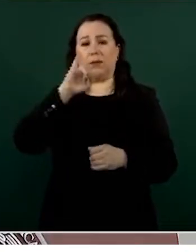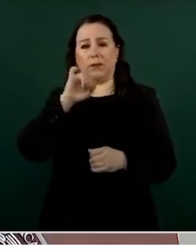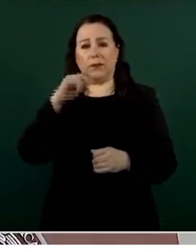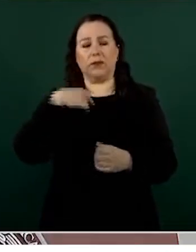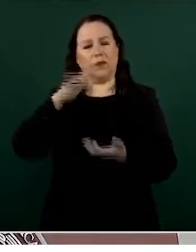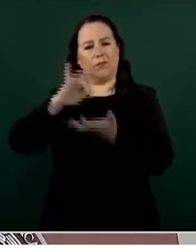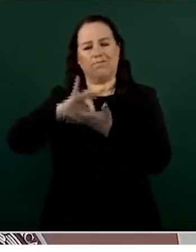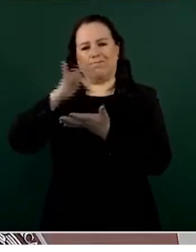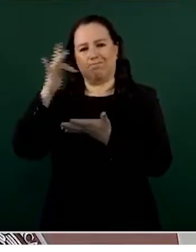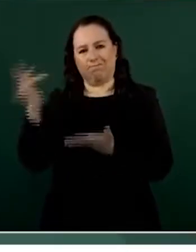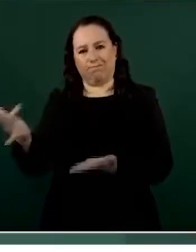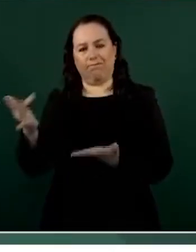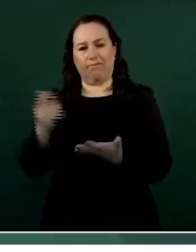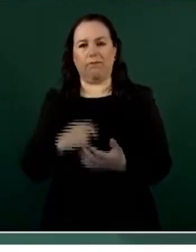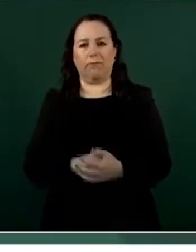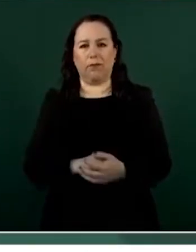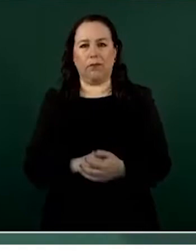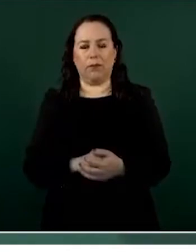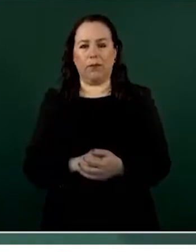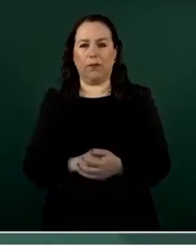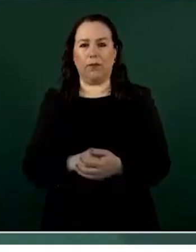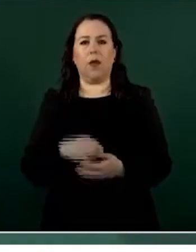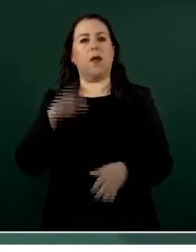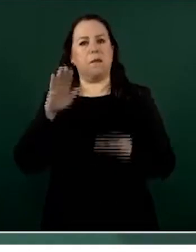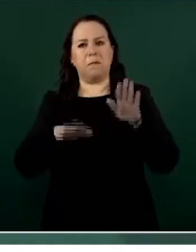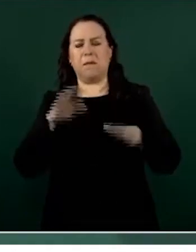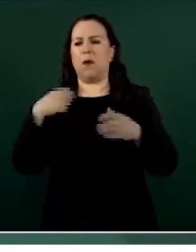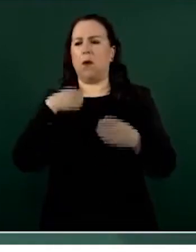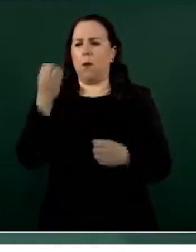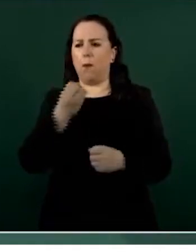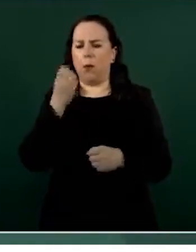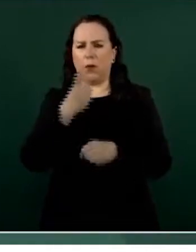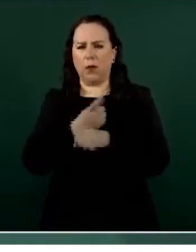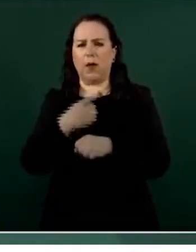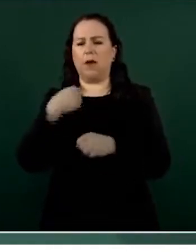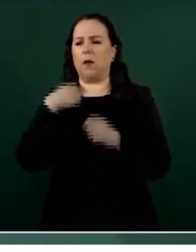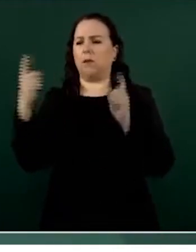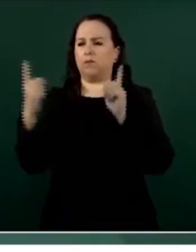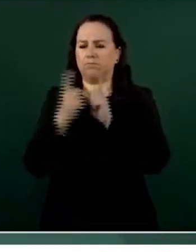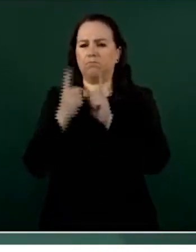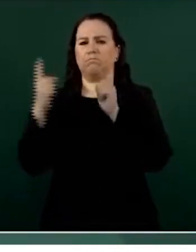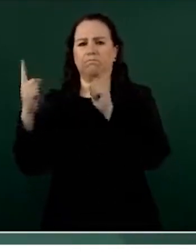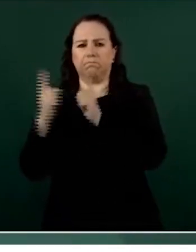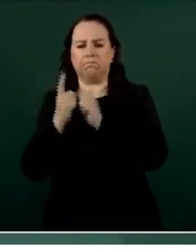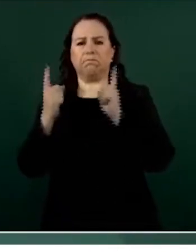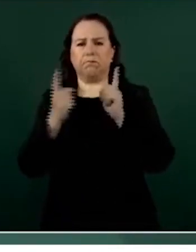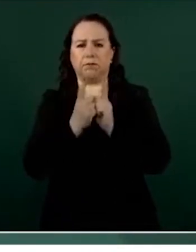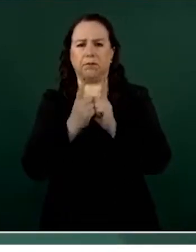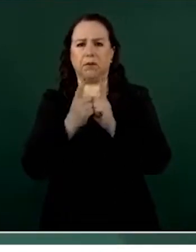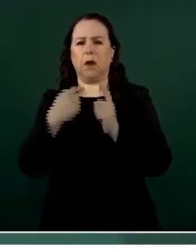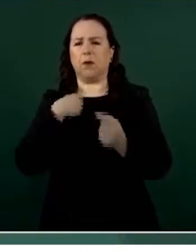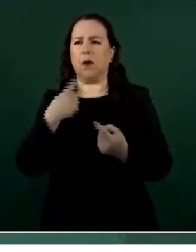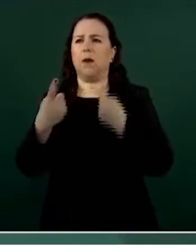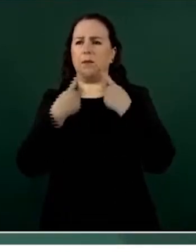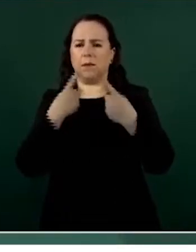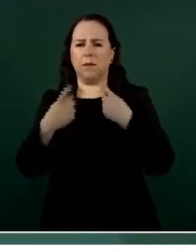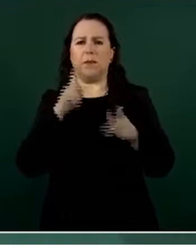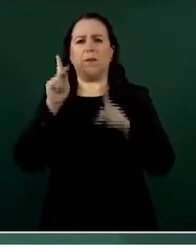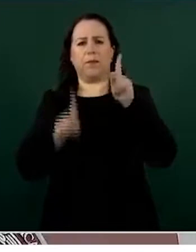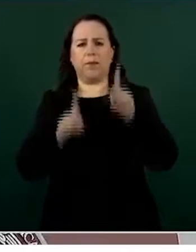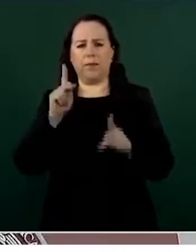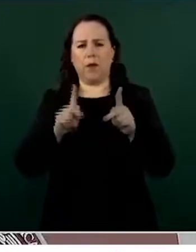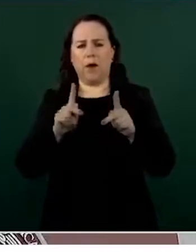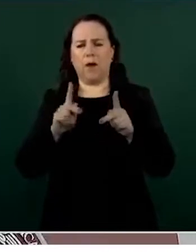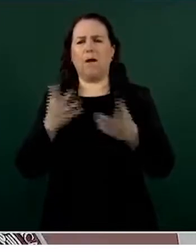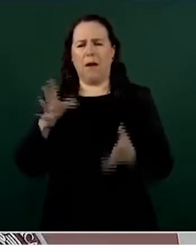En cada oportunidad que hemos tenido, tanto el presidente como un servidor, hemos hablado de diferencias, pero